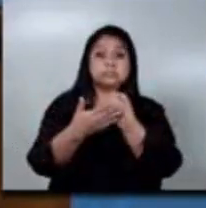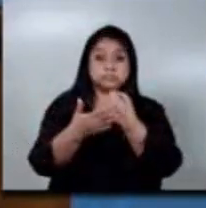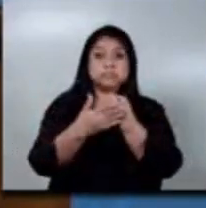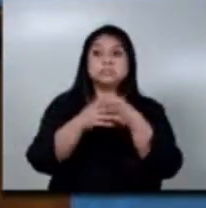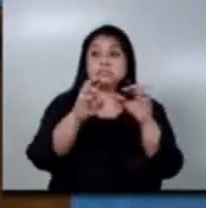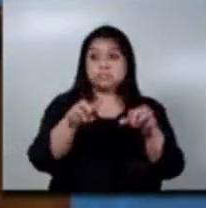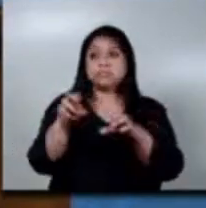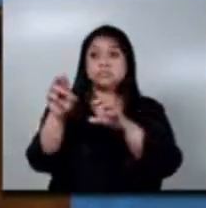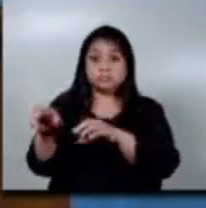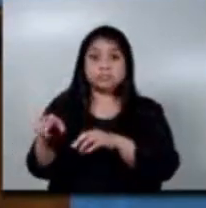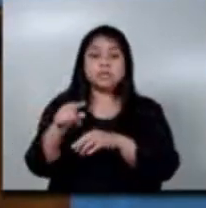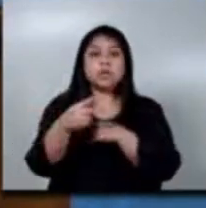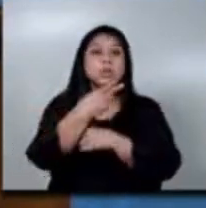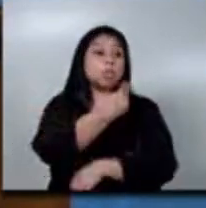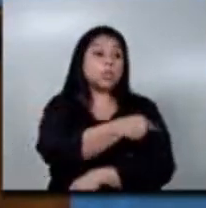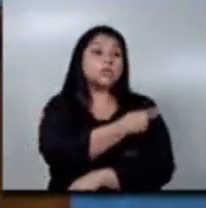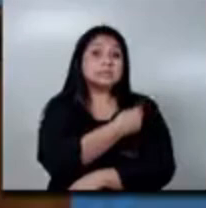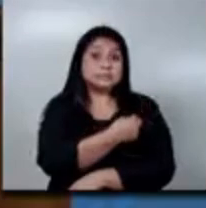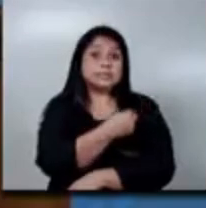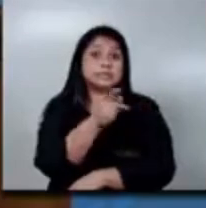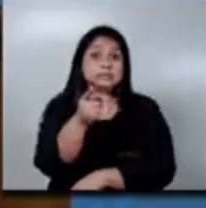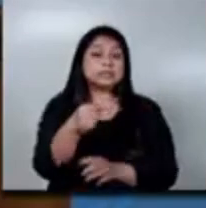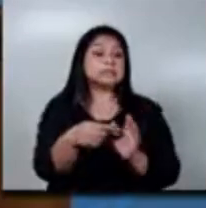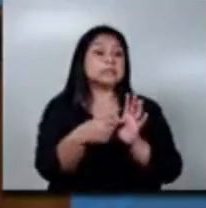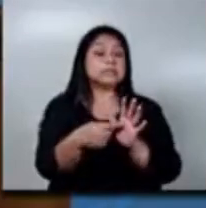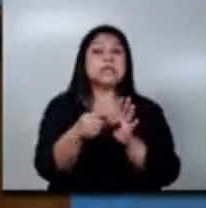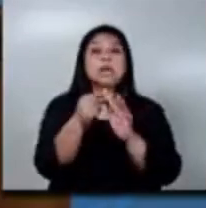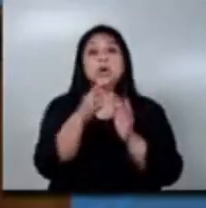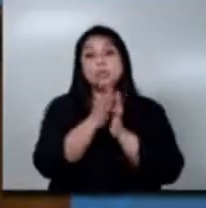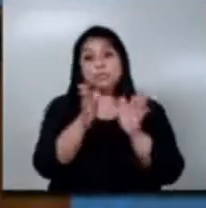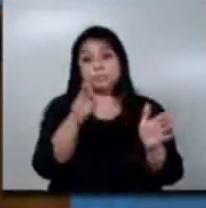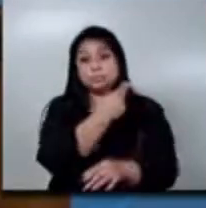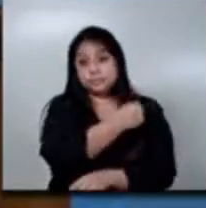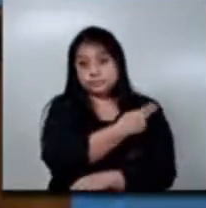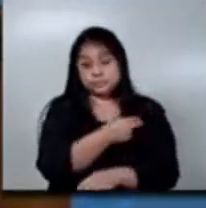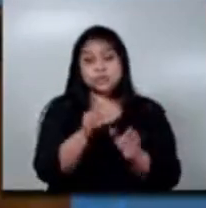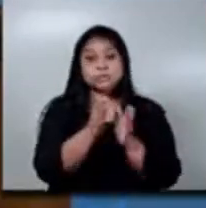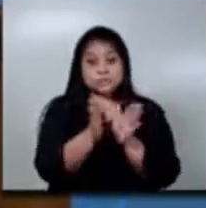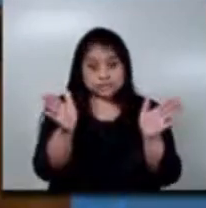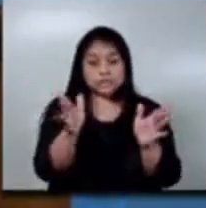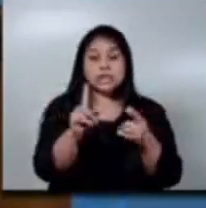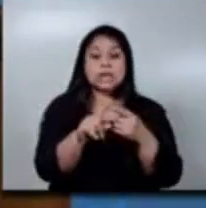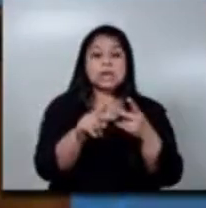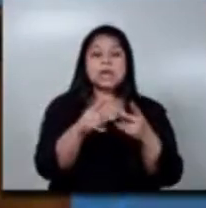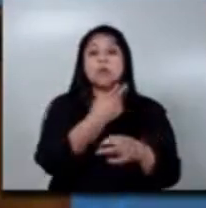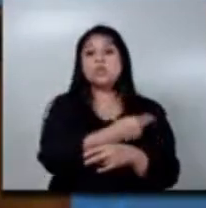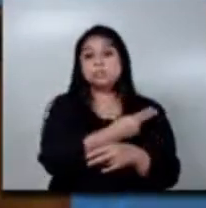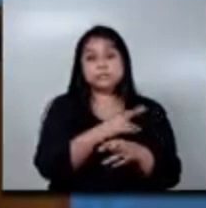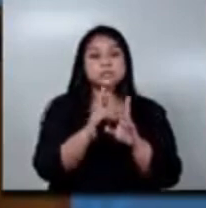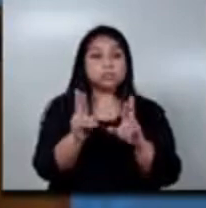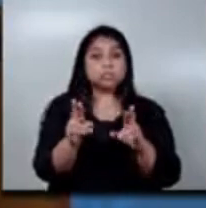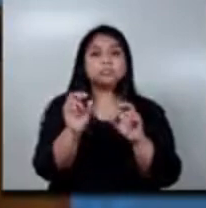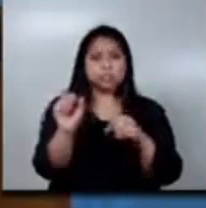que en los hospitales de referencia nacional, como el San Juan de Dios y el Roosevelt, pueden encontrar un apoyo y que no